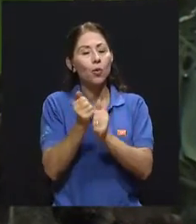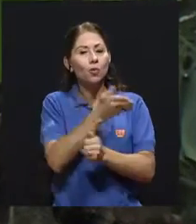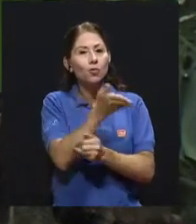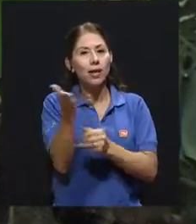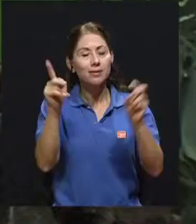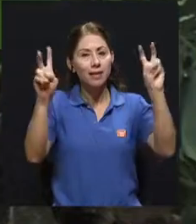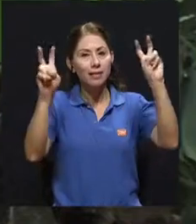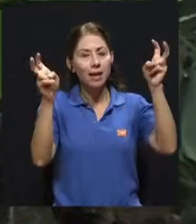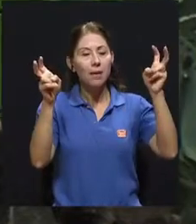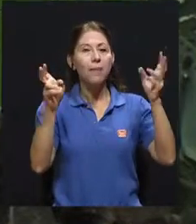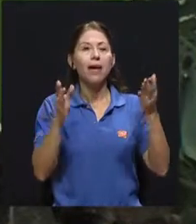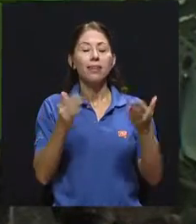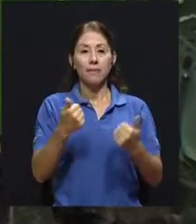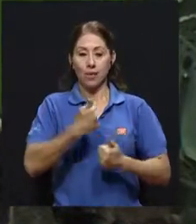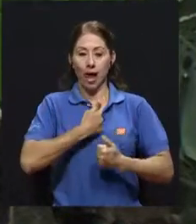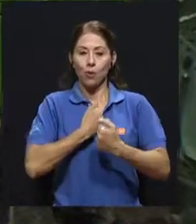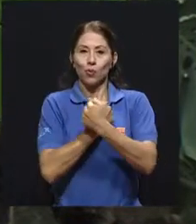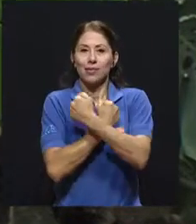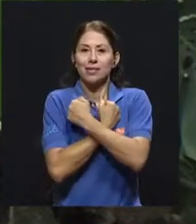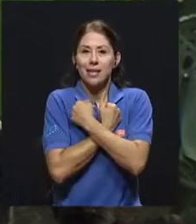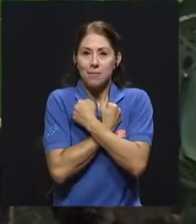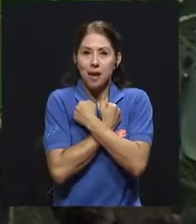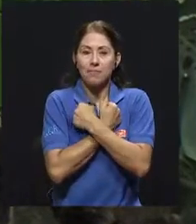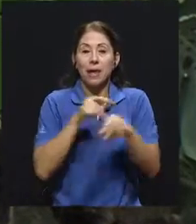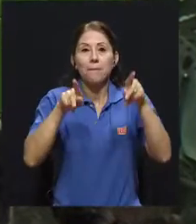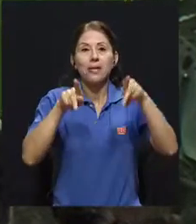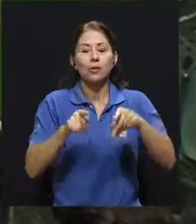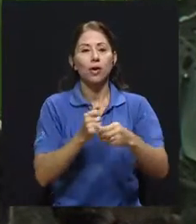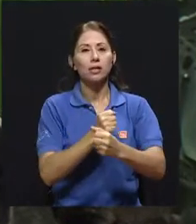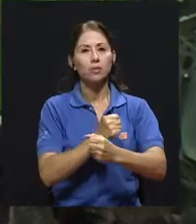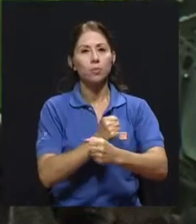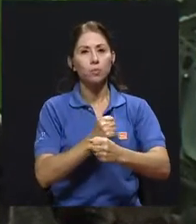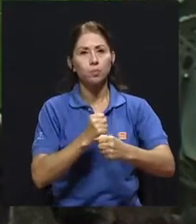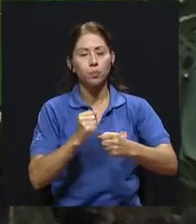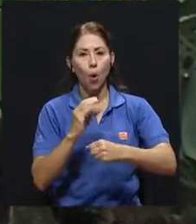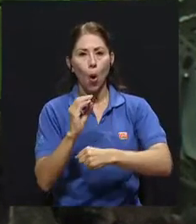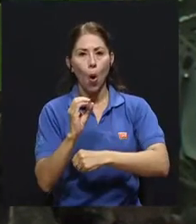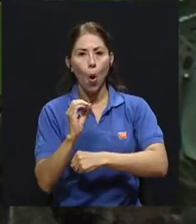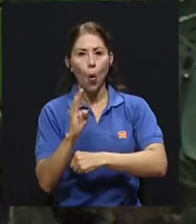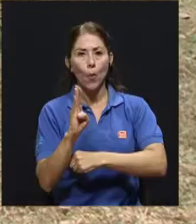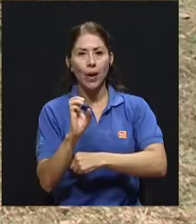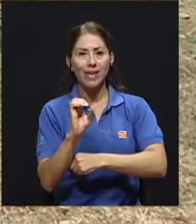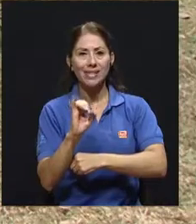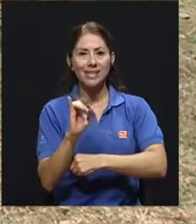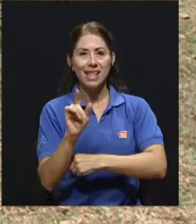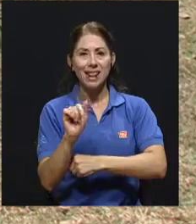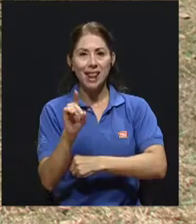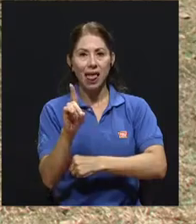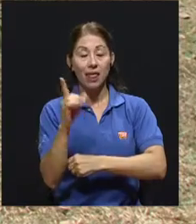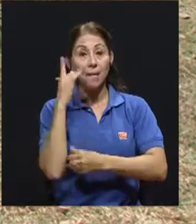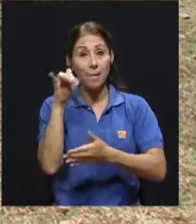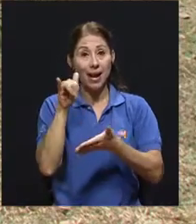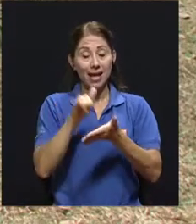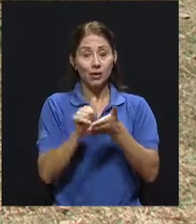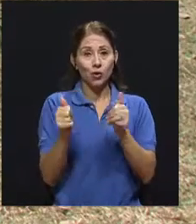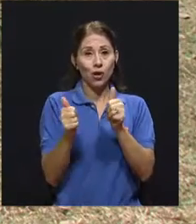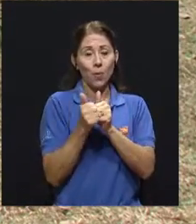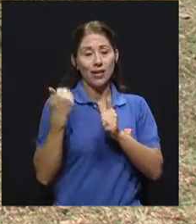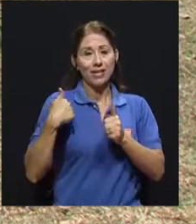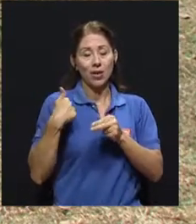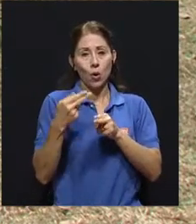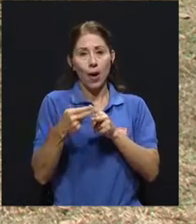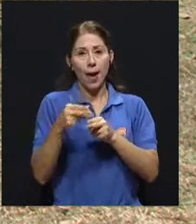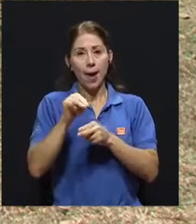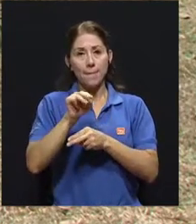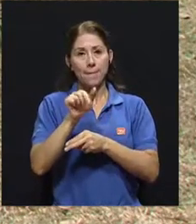de la autoestima en personas con obesidad. Para esto nos acompaña el señor Don Mariano Rosabal